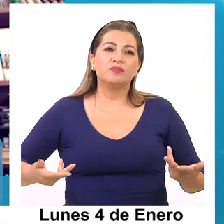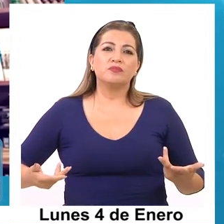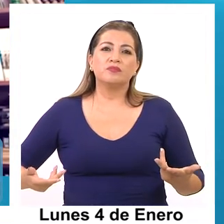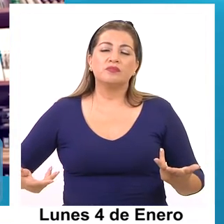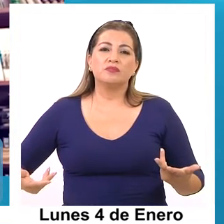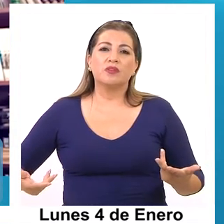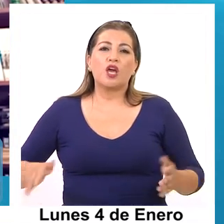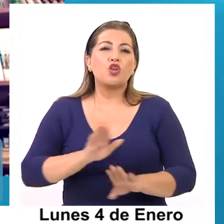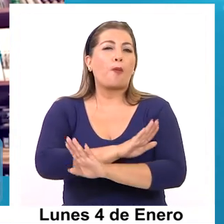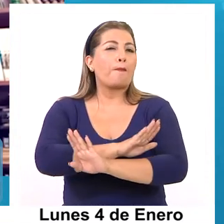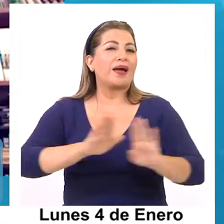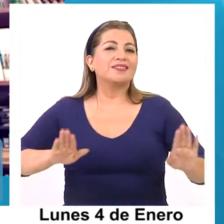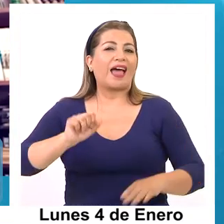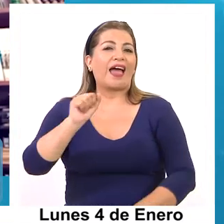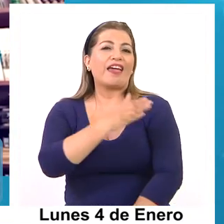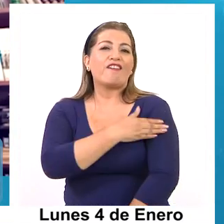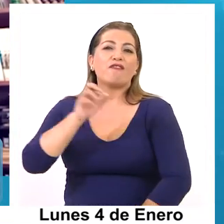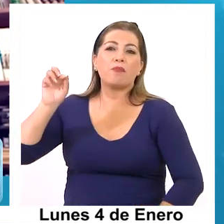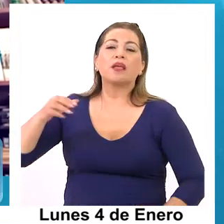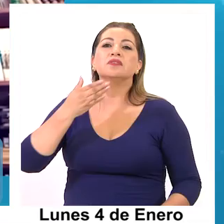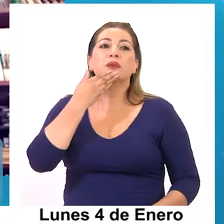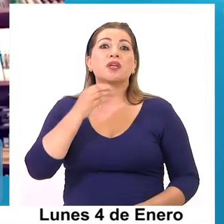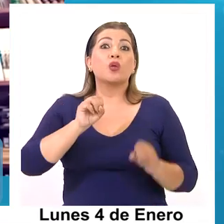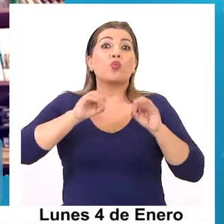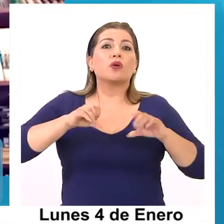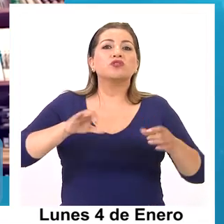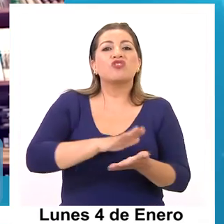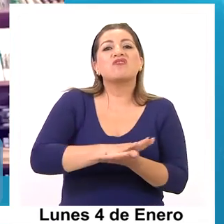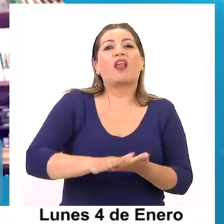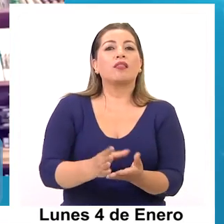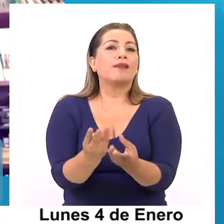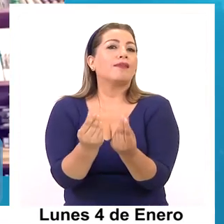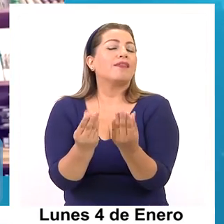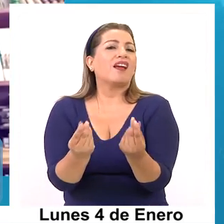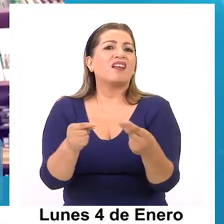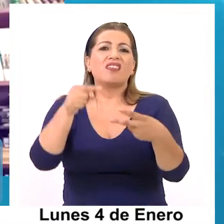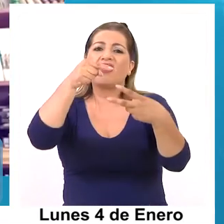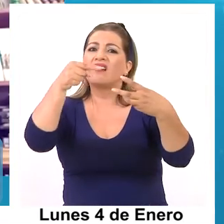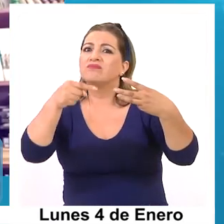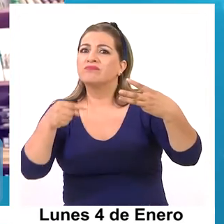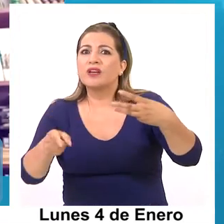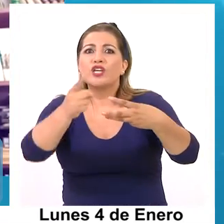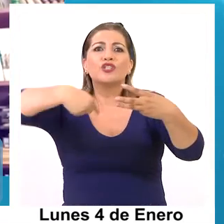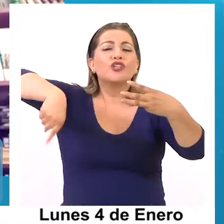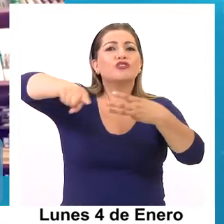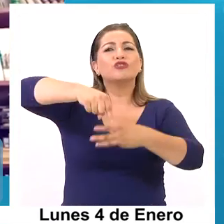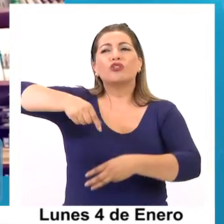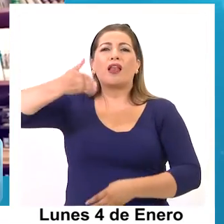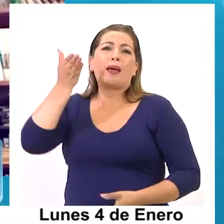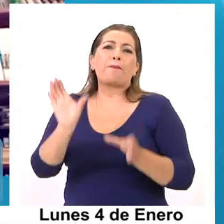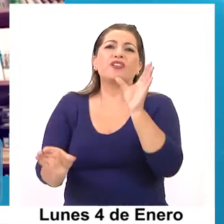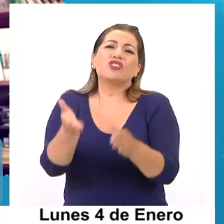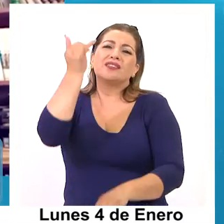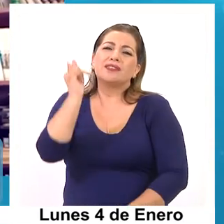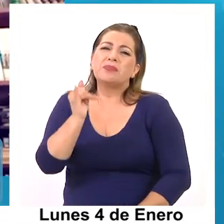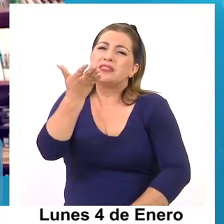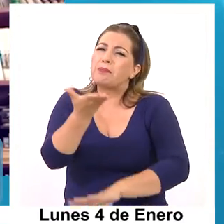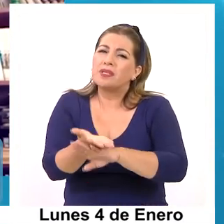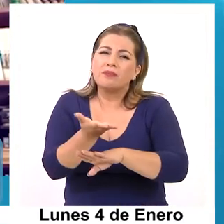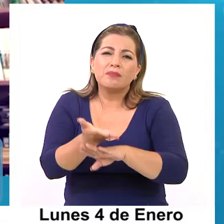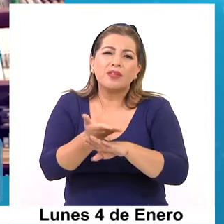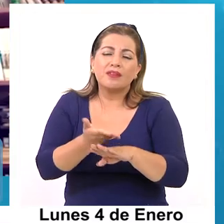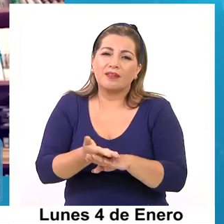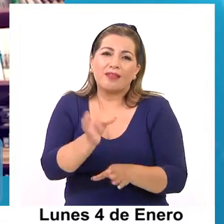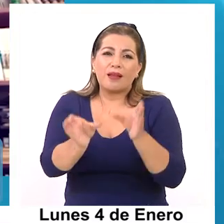el NOMAS AFP, una educación gratuita y de calidad, que son las demandas históricas, ¿no es cierto?, del pueblo chileno,